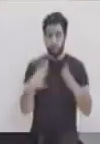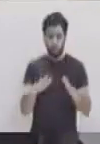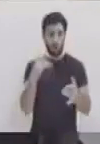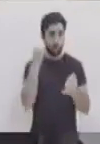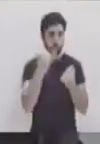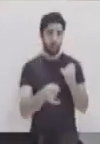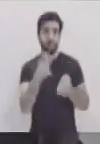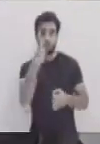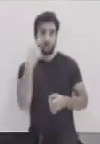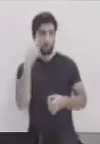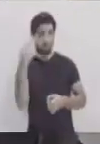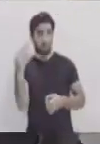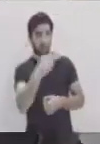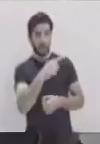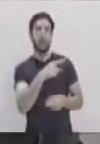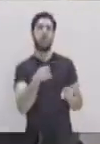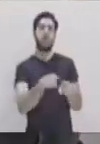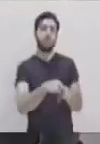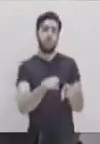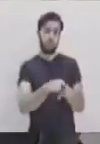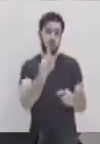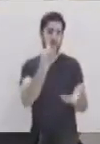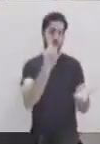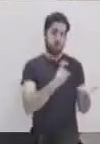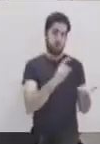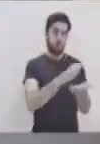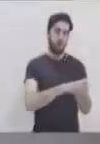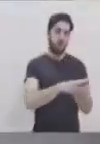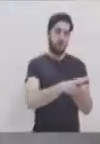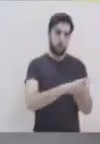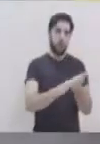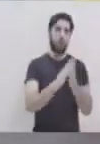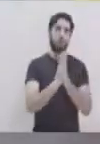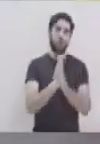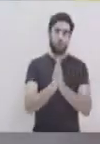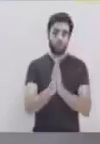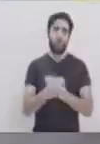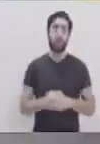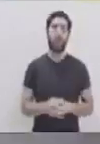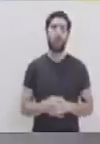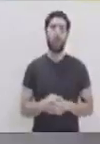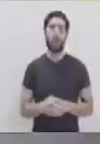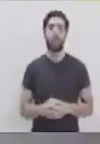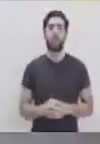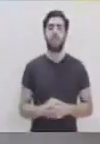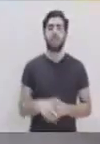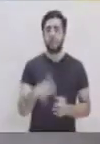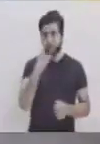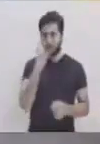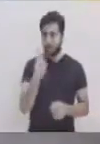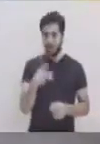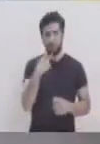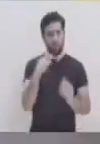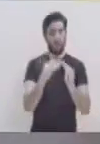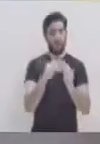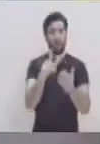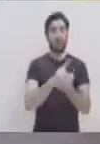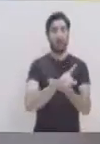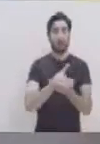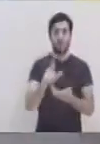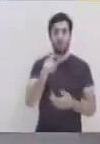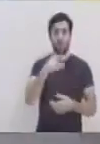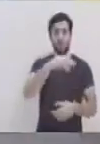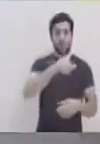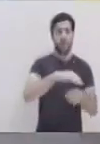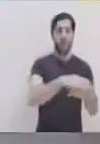personal también, ¿verdad? Ya para finalizar, yo le invito, por favor, porque es muy importante el poder mantener una